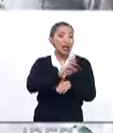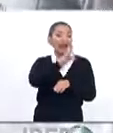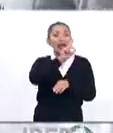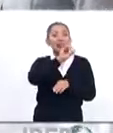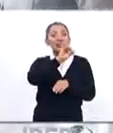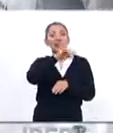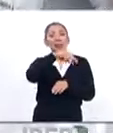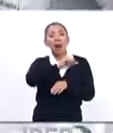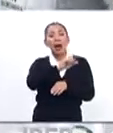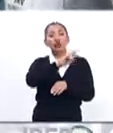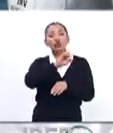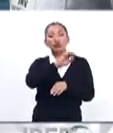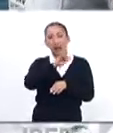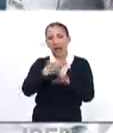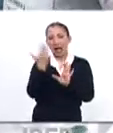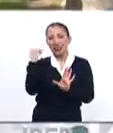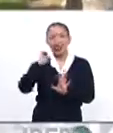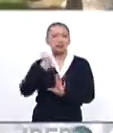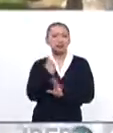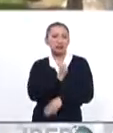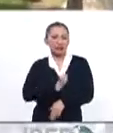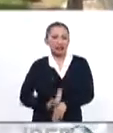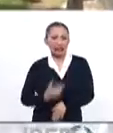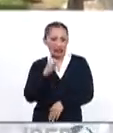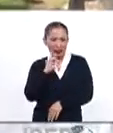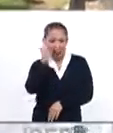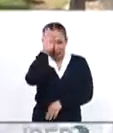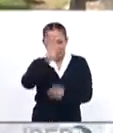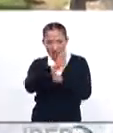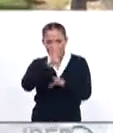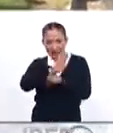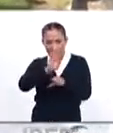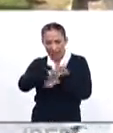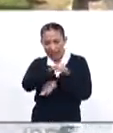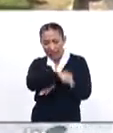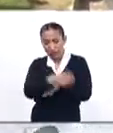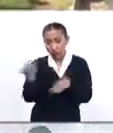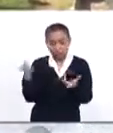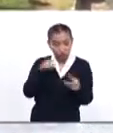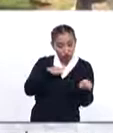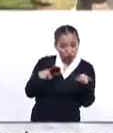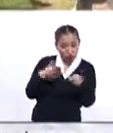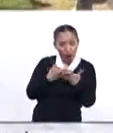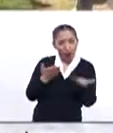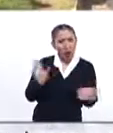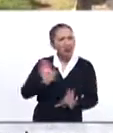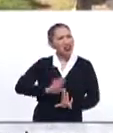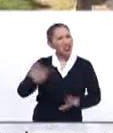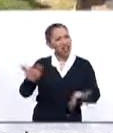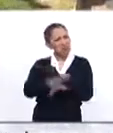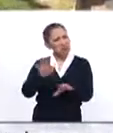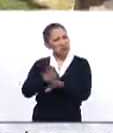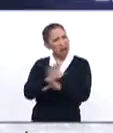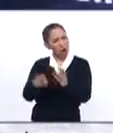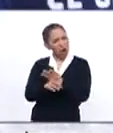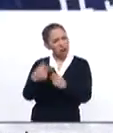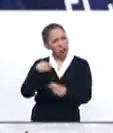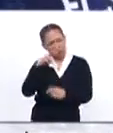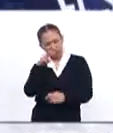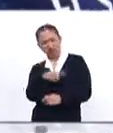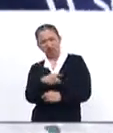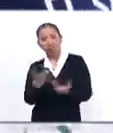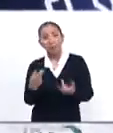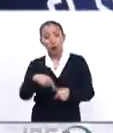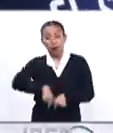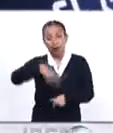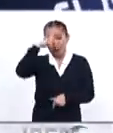Rousseff, estos partidarios de una alianza importante y ahora al parecer están cambiando las cosas un poco,